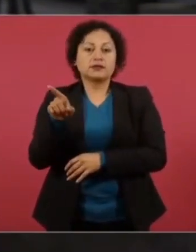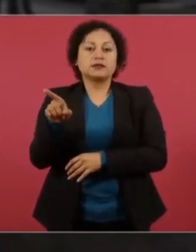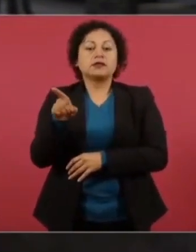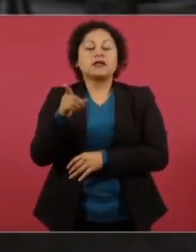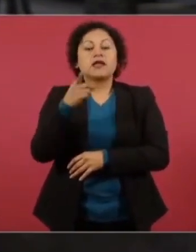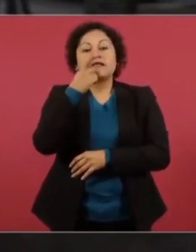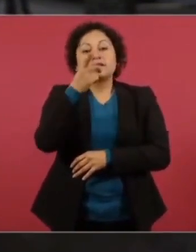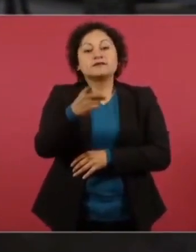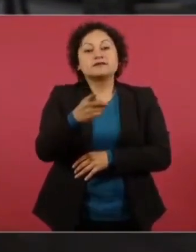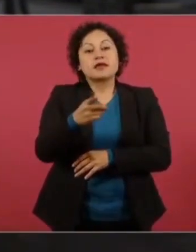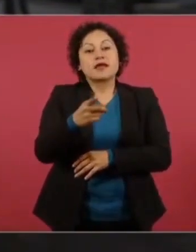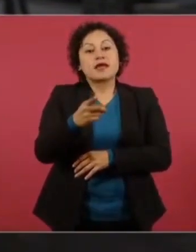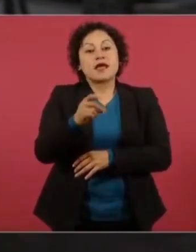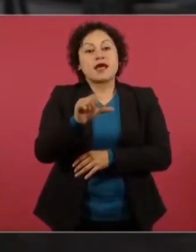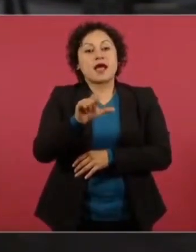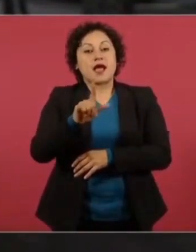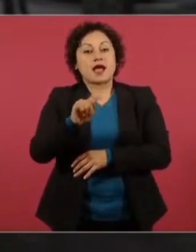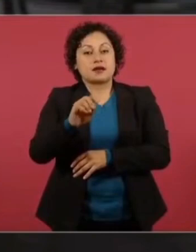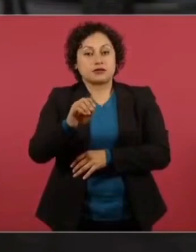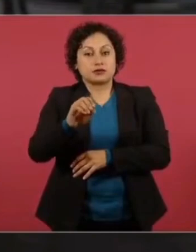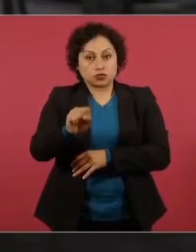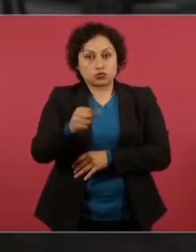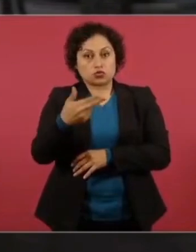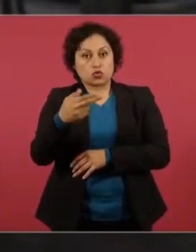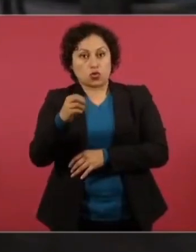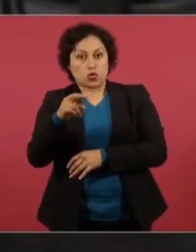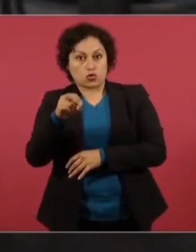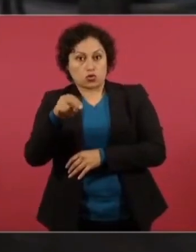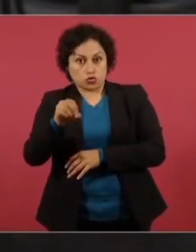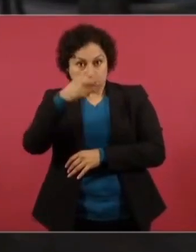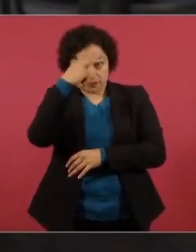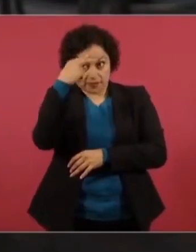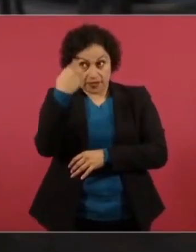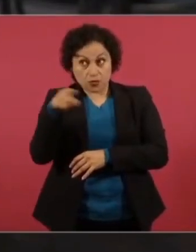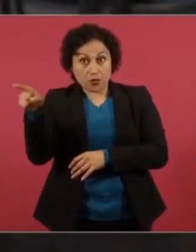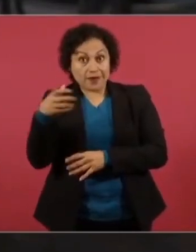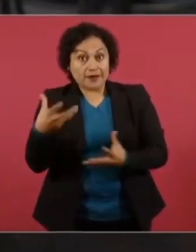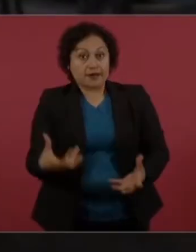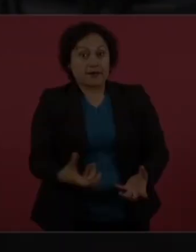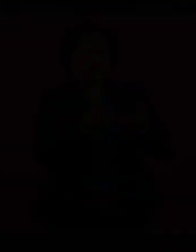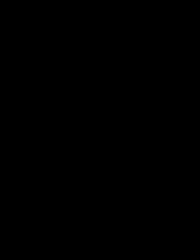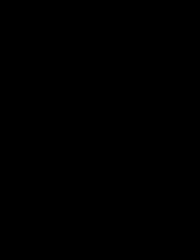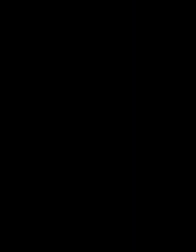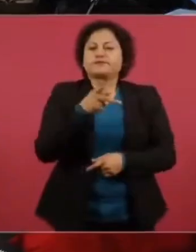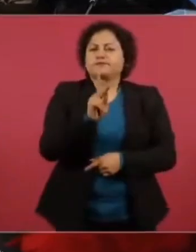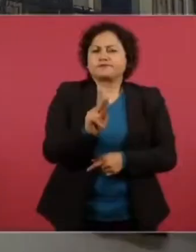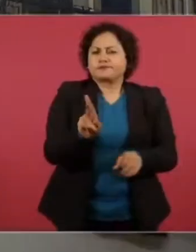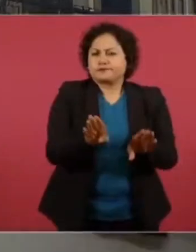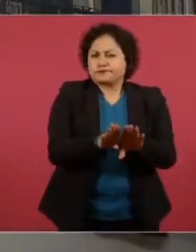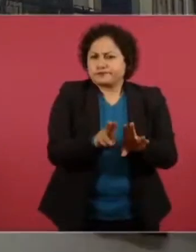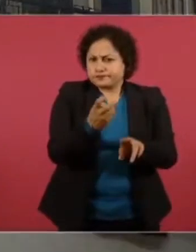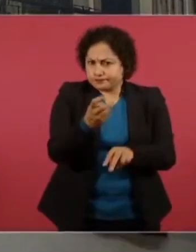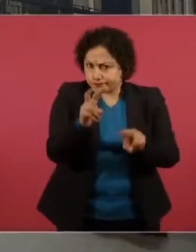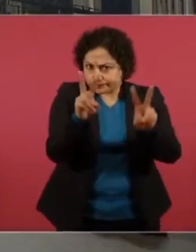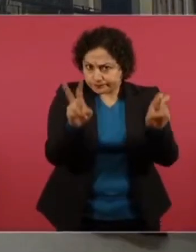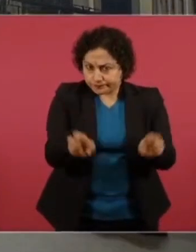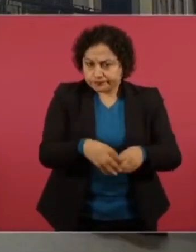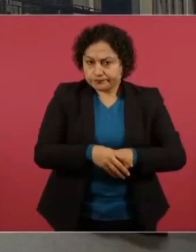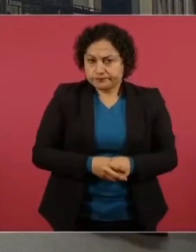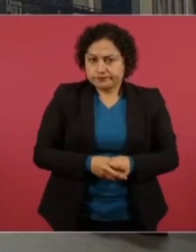trabajadores de esta empresa, con una inversión de 500 millones de dólares. ¿Qué información tiene el resto? Se va avanzando,